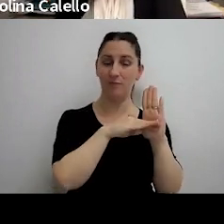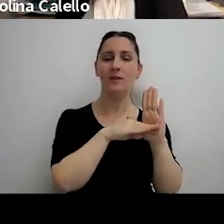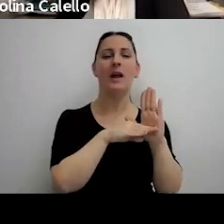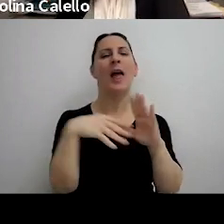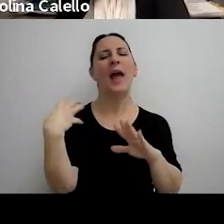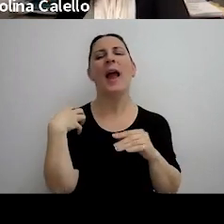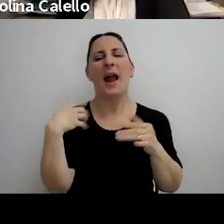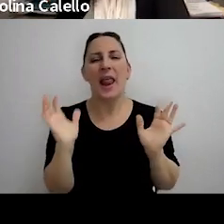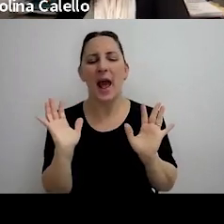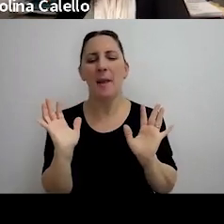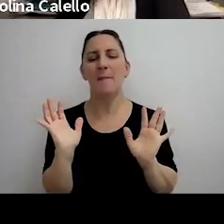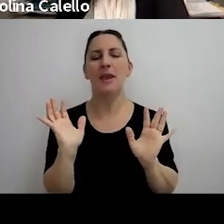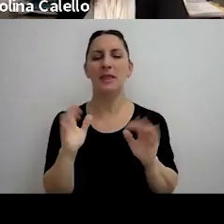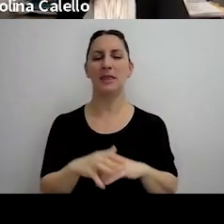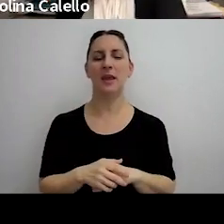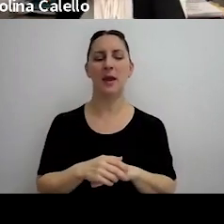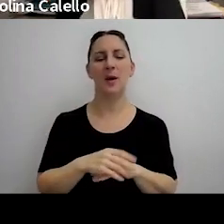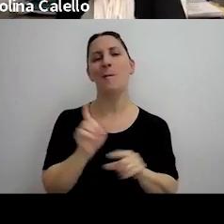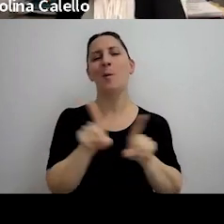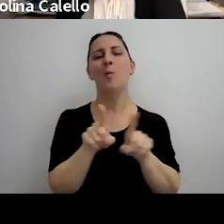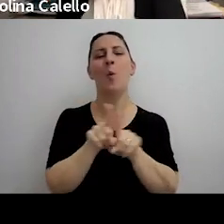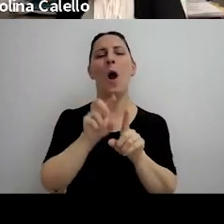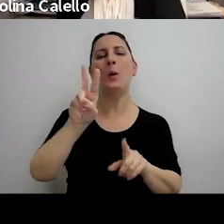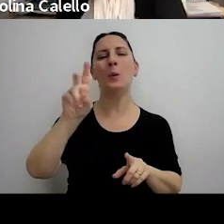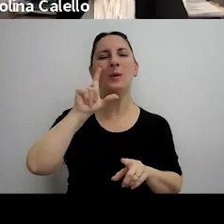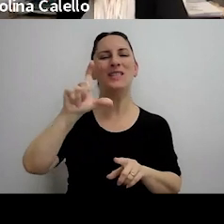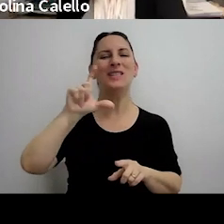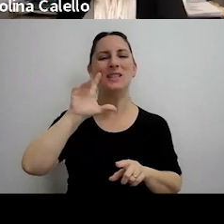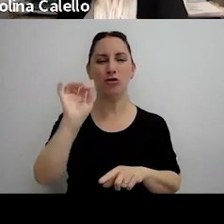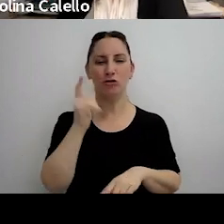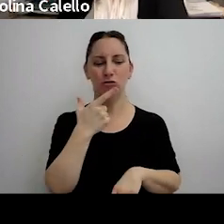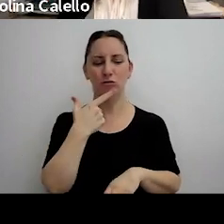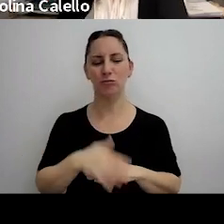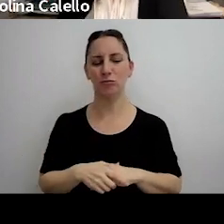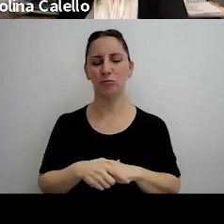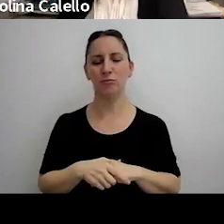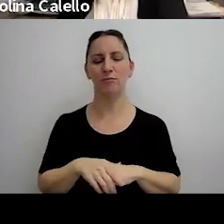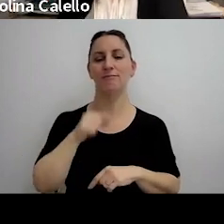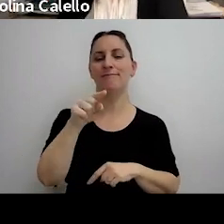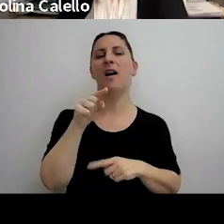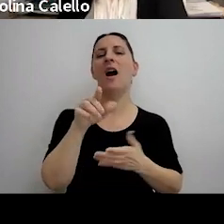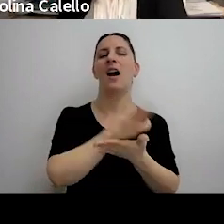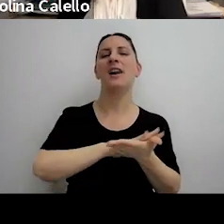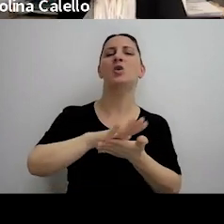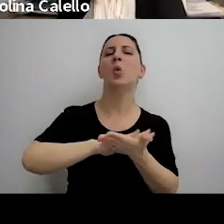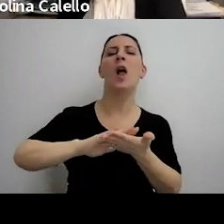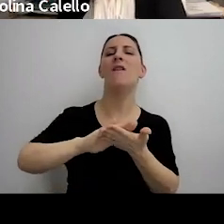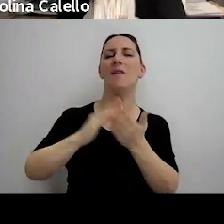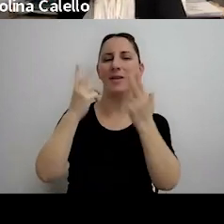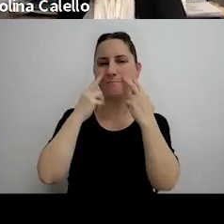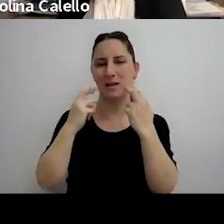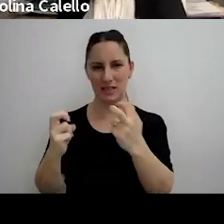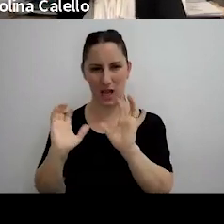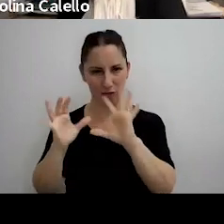estos vicios se se resuelven a través de la causa o sea